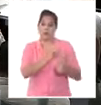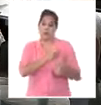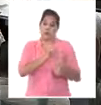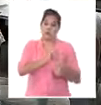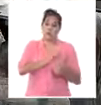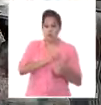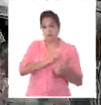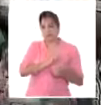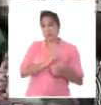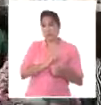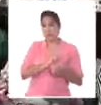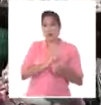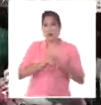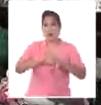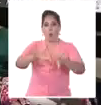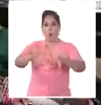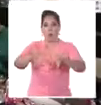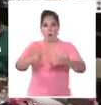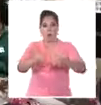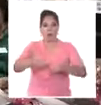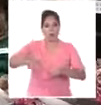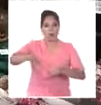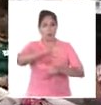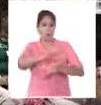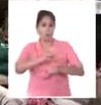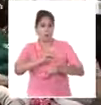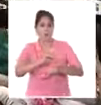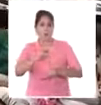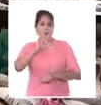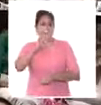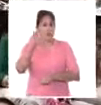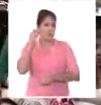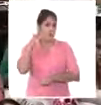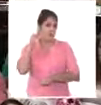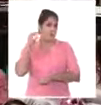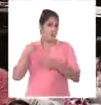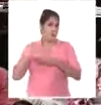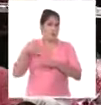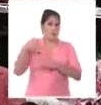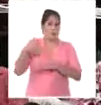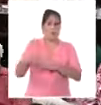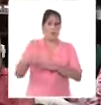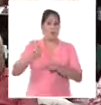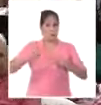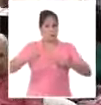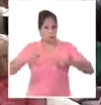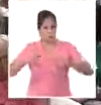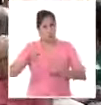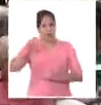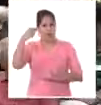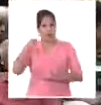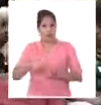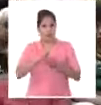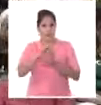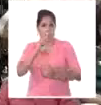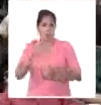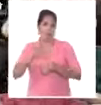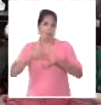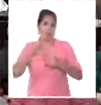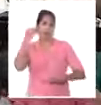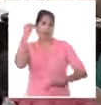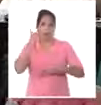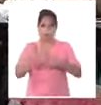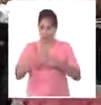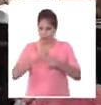internacionalizar la doctrina Monroe y 200 años después la renueva bajo políticas de bloqueo,